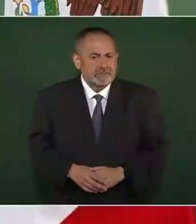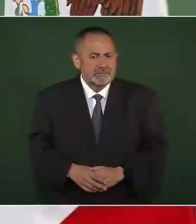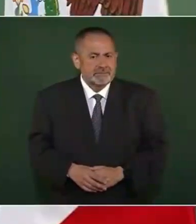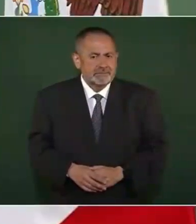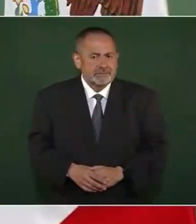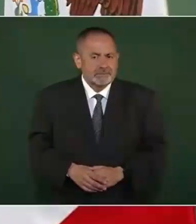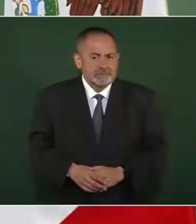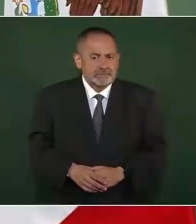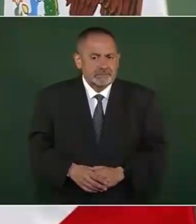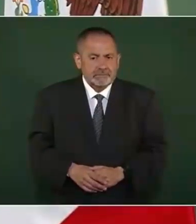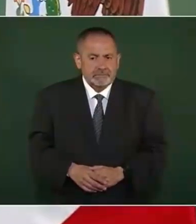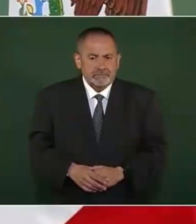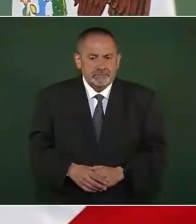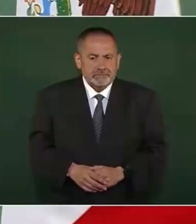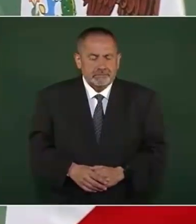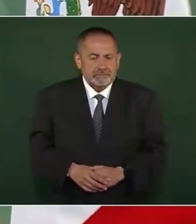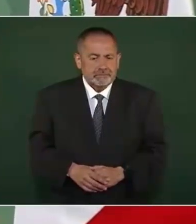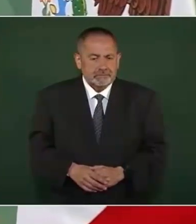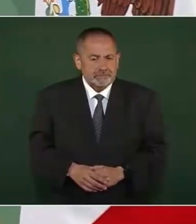miren,